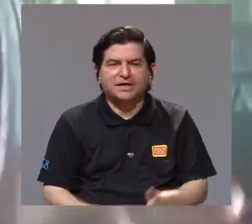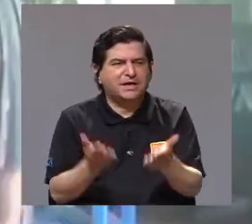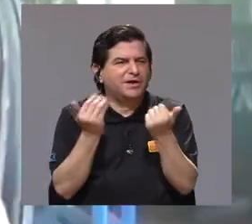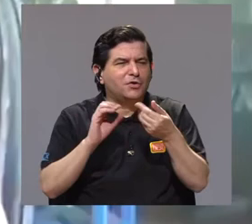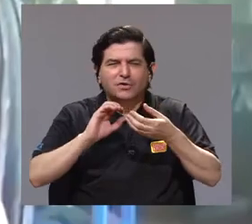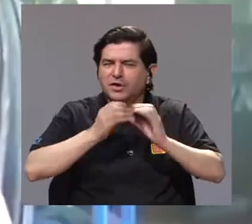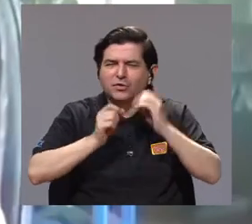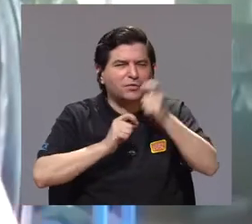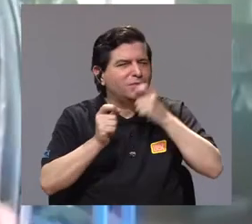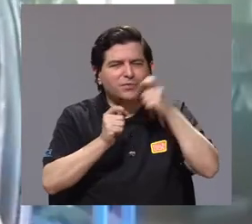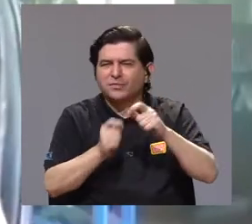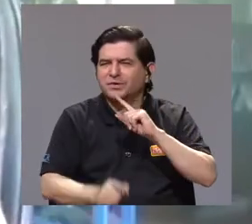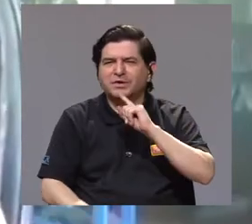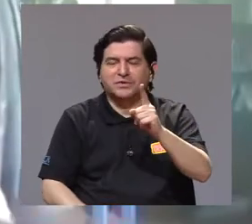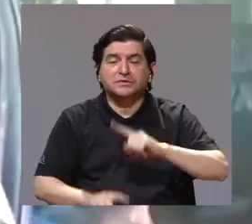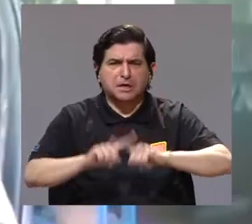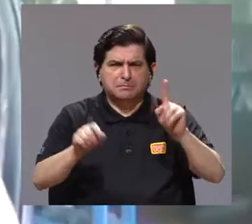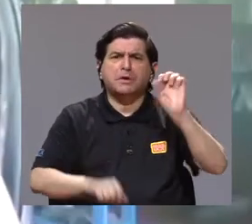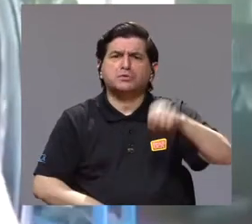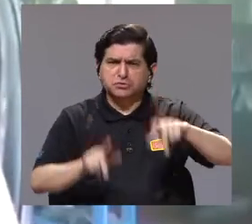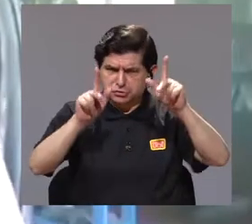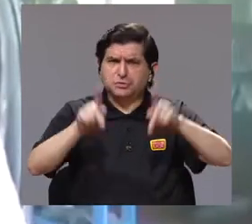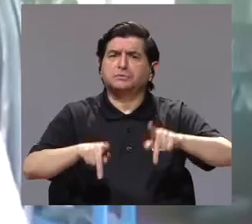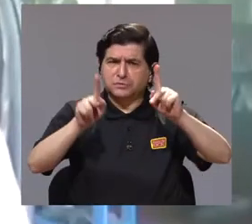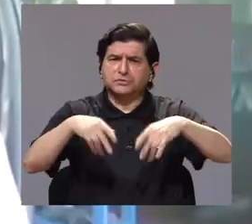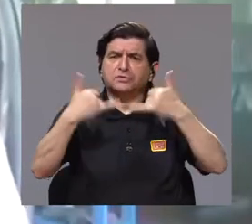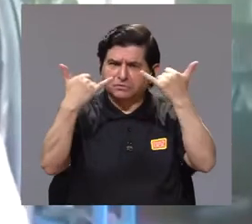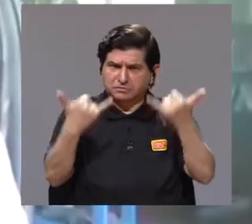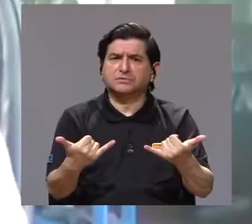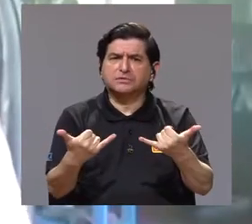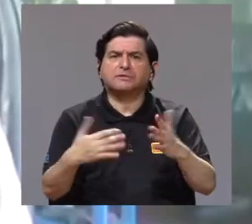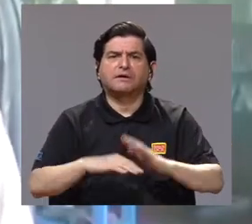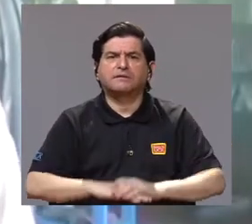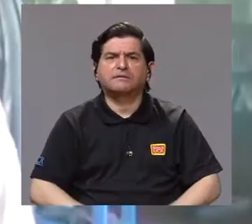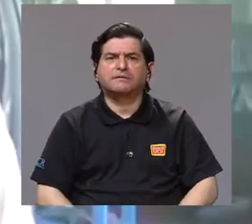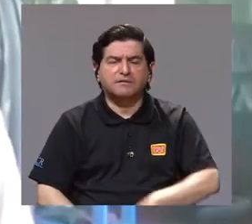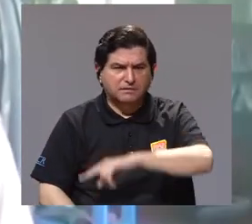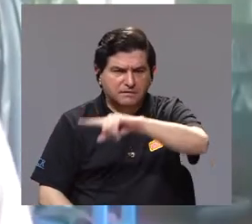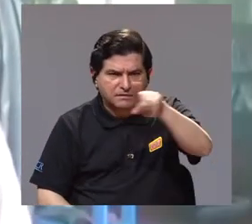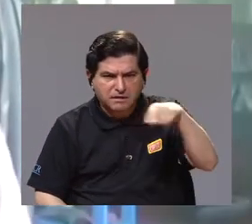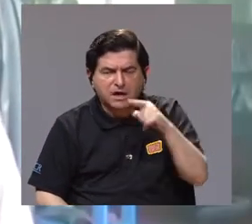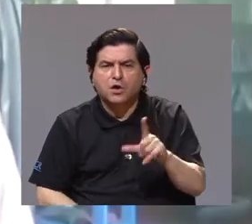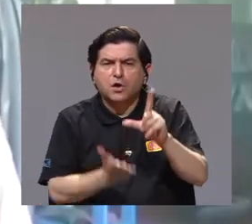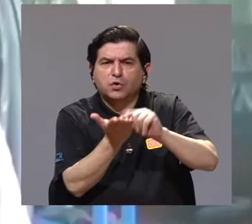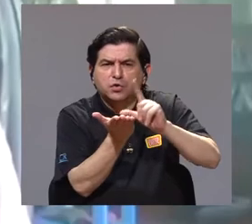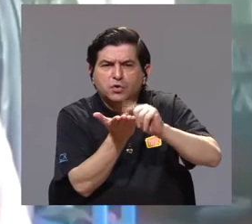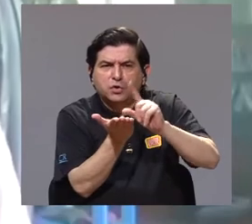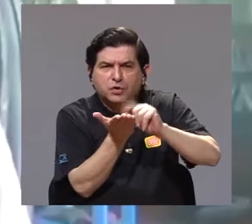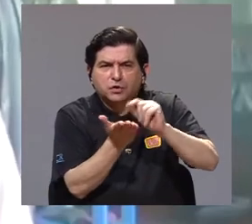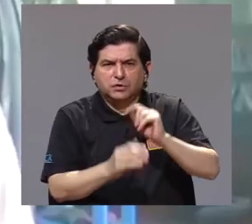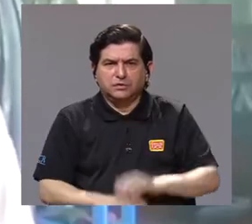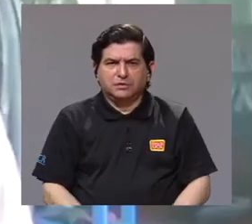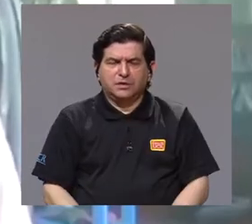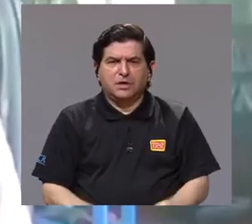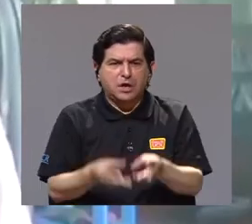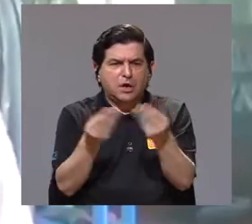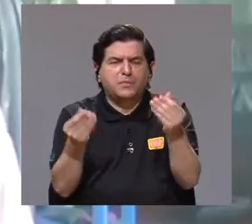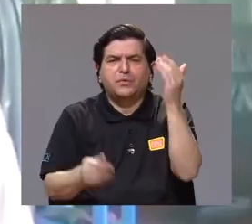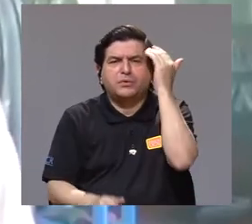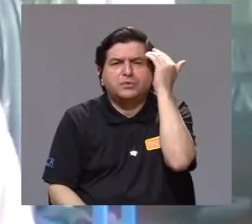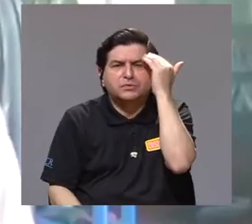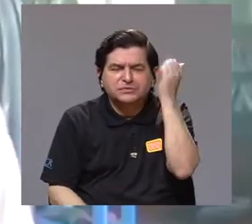no quisiera dar un número, pero hay bastante gente que ya está, digamos, publicando,